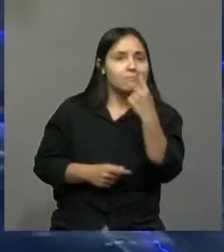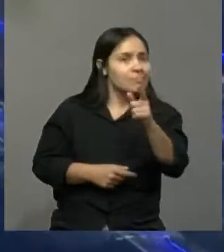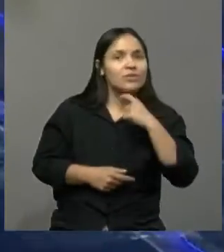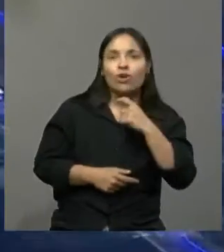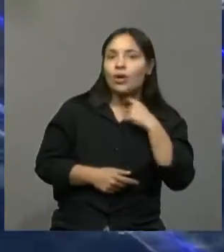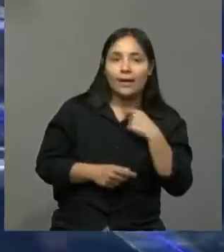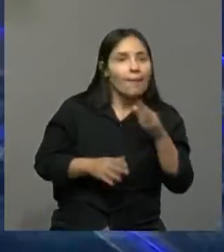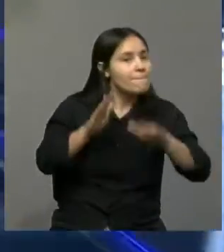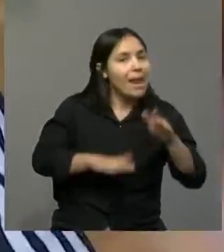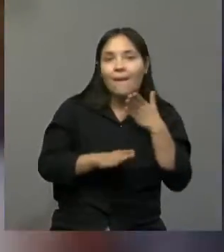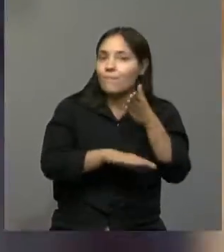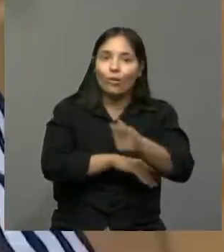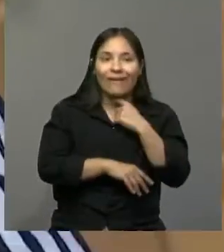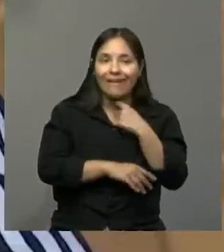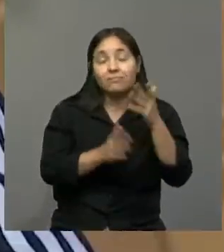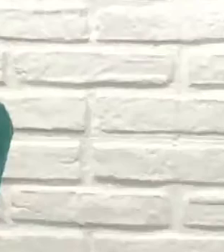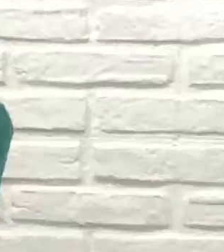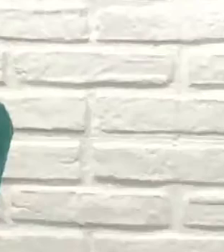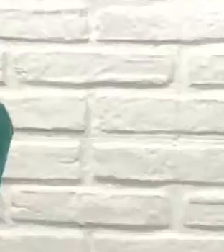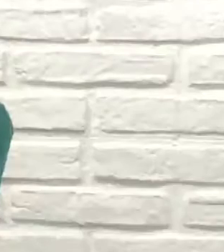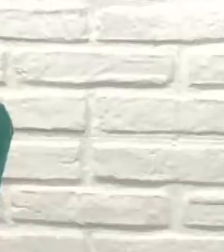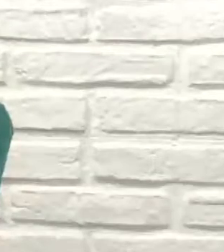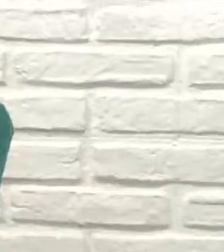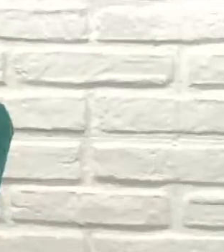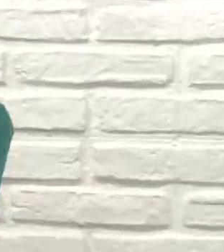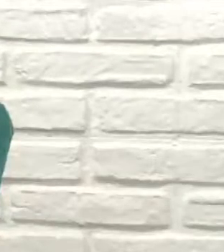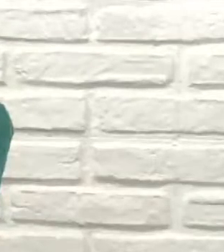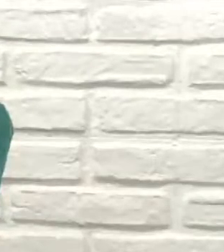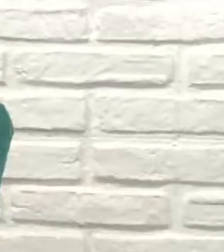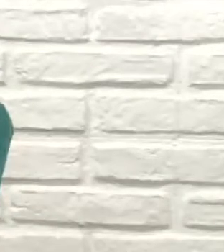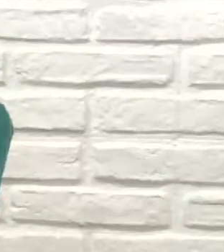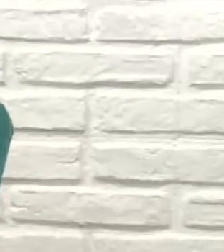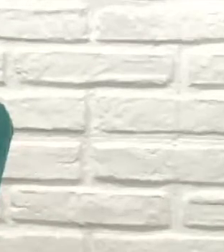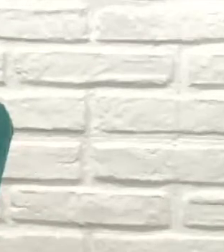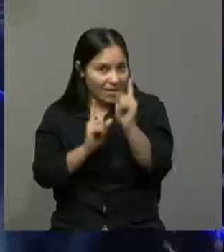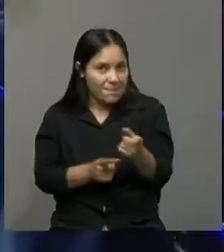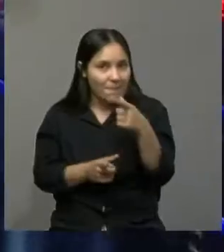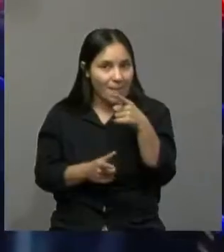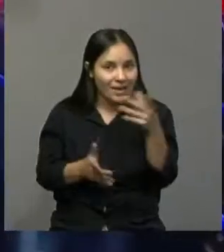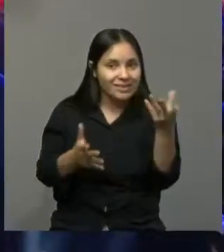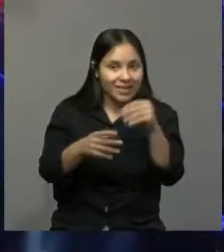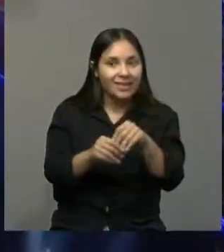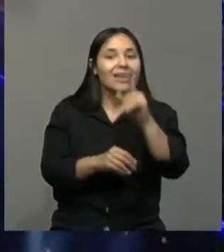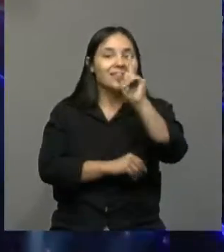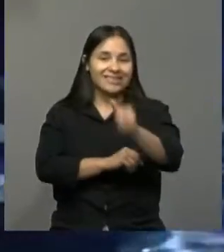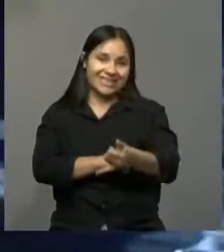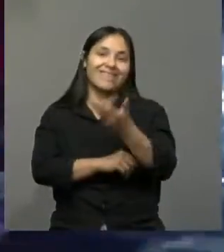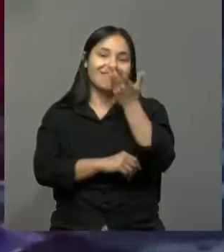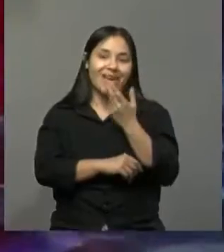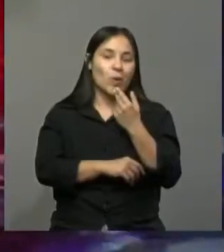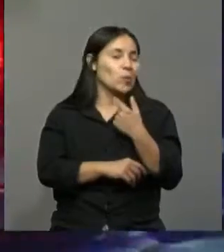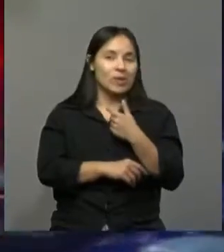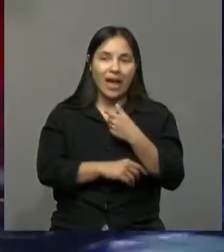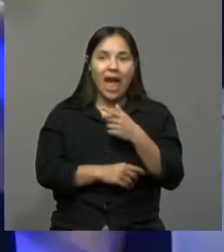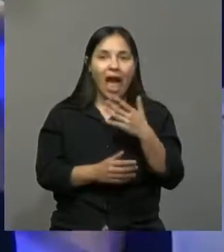teníamos. O sea, tenés, digamos, esa beta también de actriz, Fran, ¿no? Sí. La verdad que me